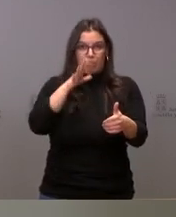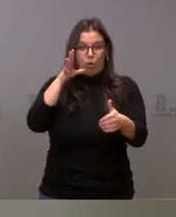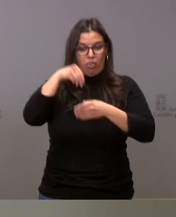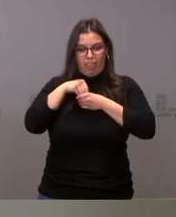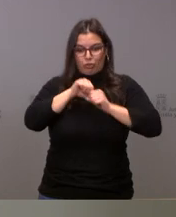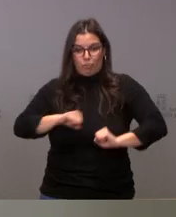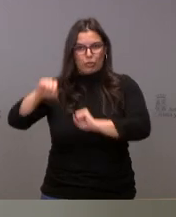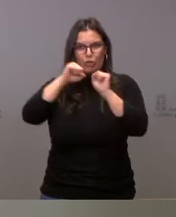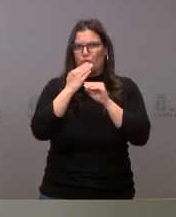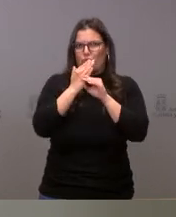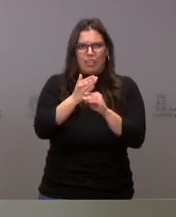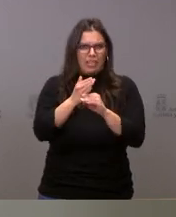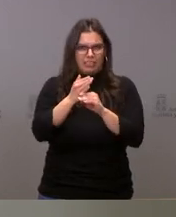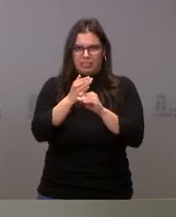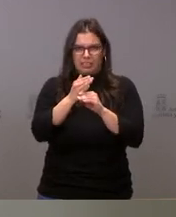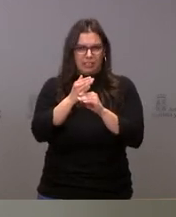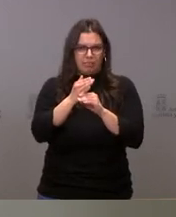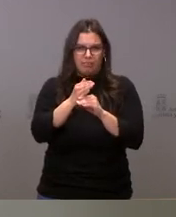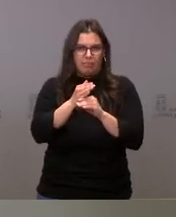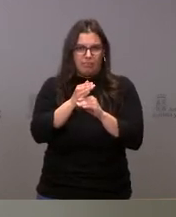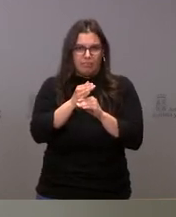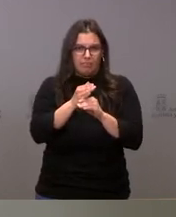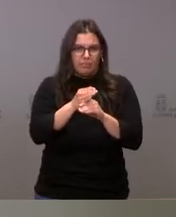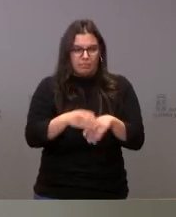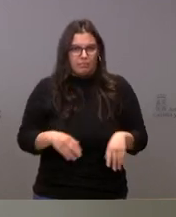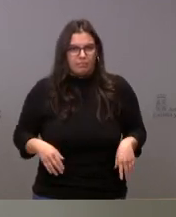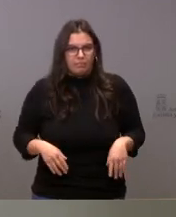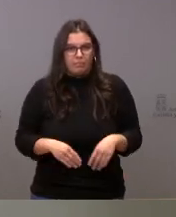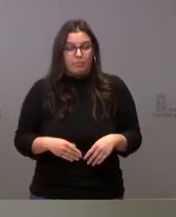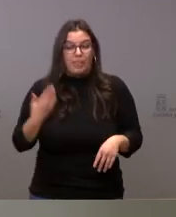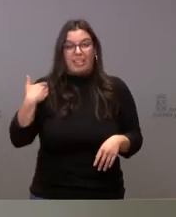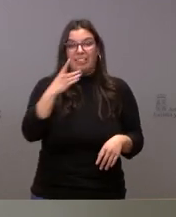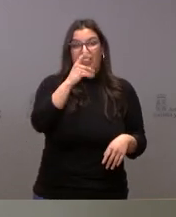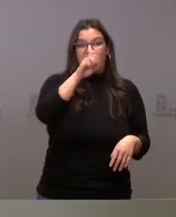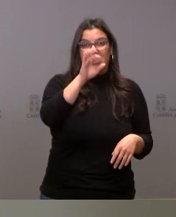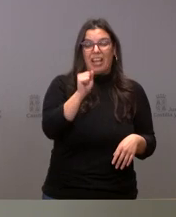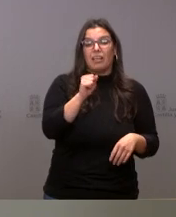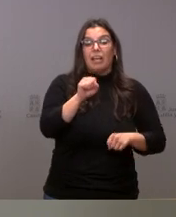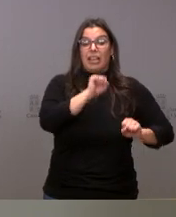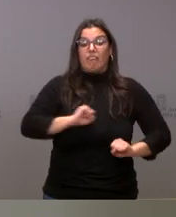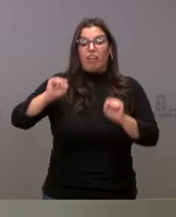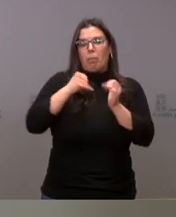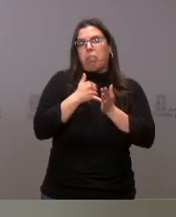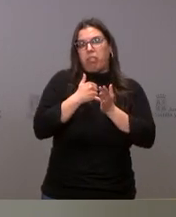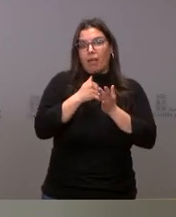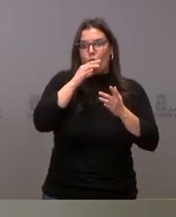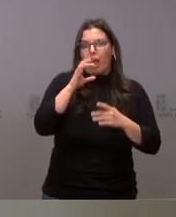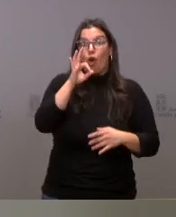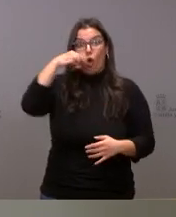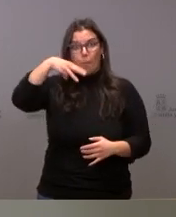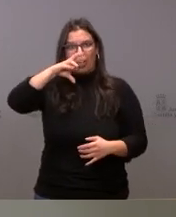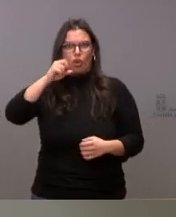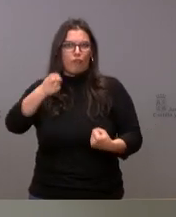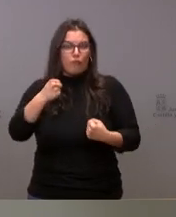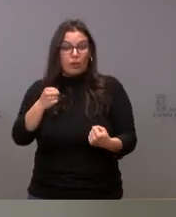Ómicron es mucho más potente que la que generaba que la que generaba Delta y, por lo tanto, este conocimiento pues se ha tenido, se tiene